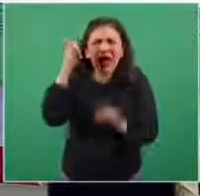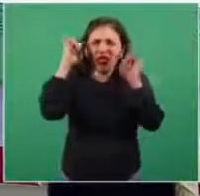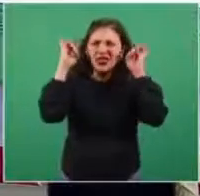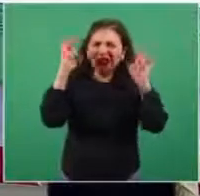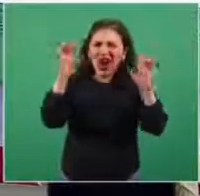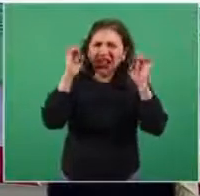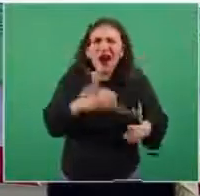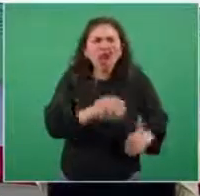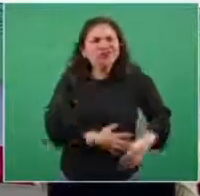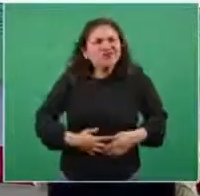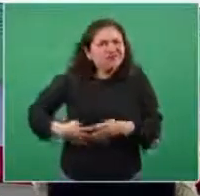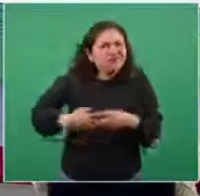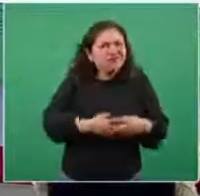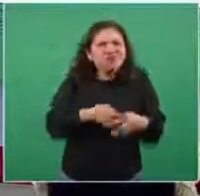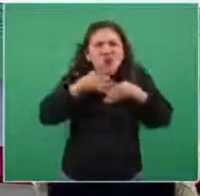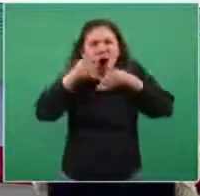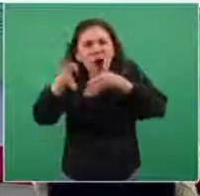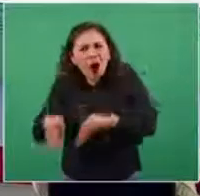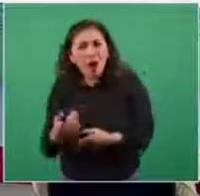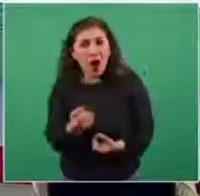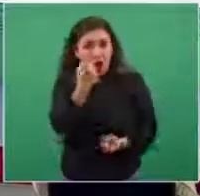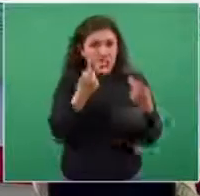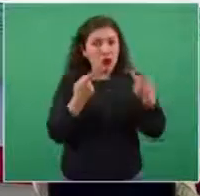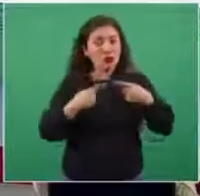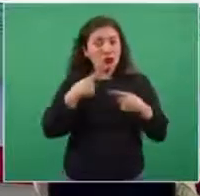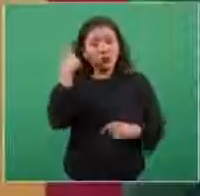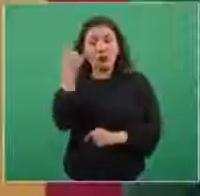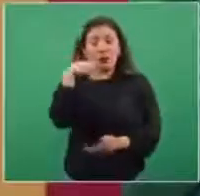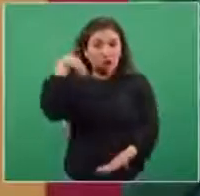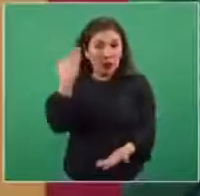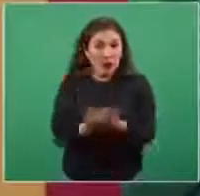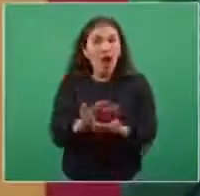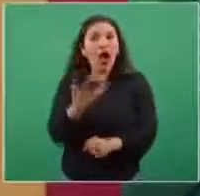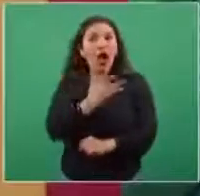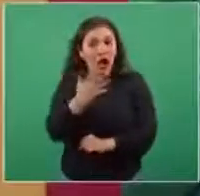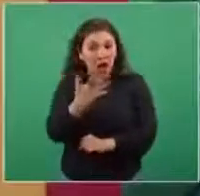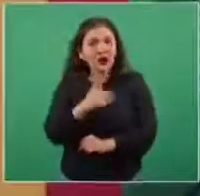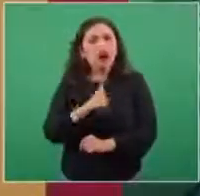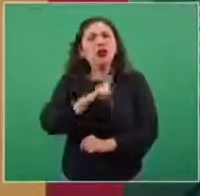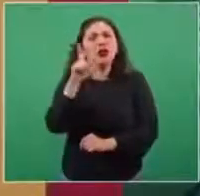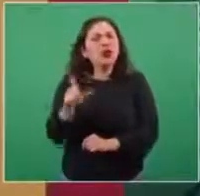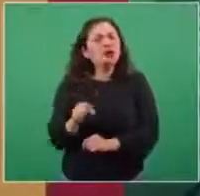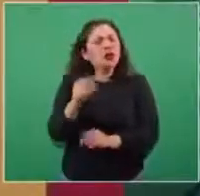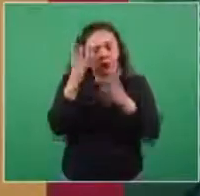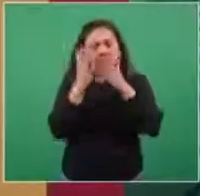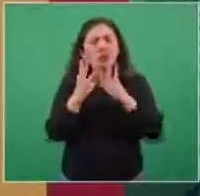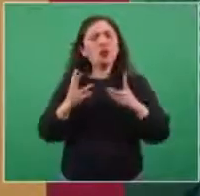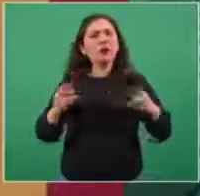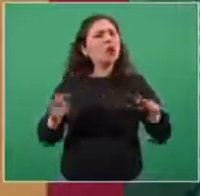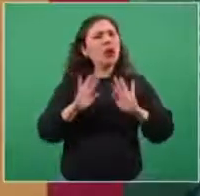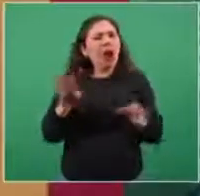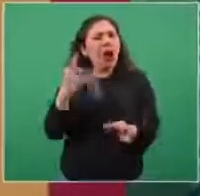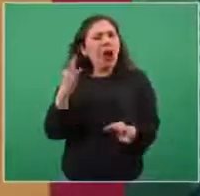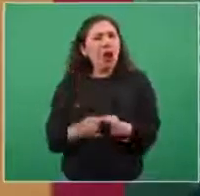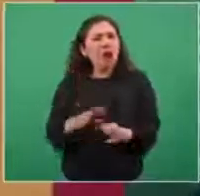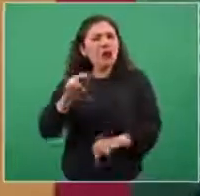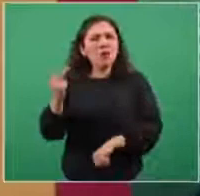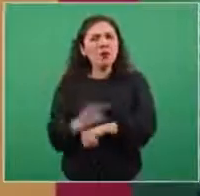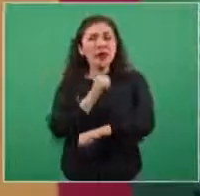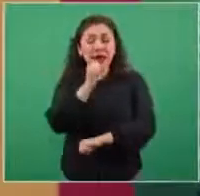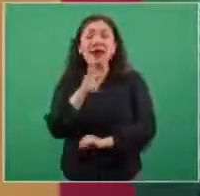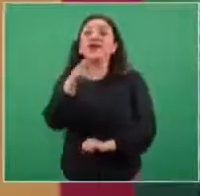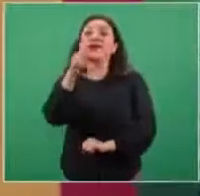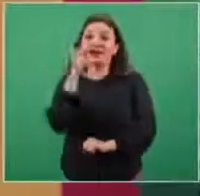cabeza, náusea, vómito. Ha habido algunas personas que se han desmayado y se han recuperado de manera íntegra. No perdamos de vista que